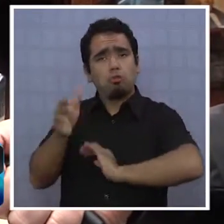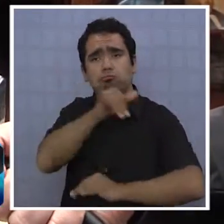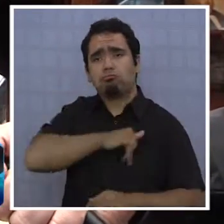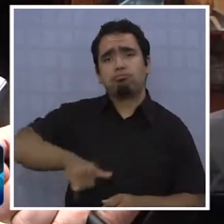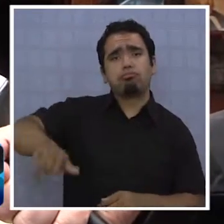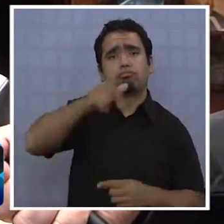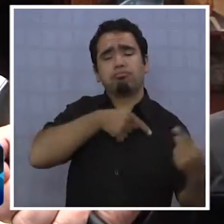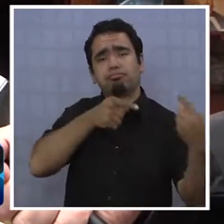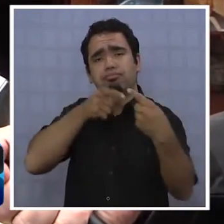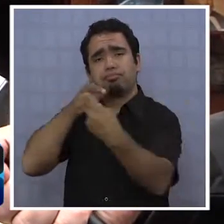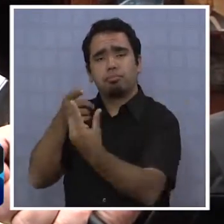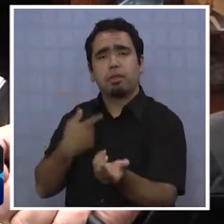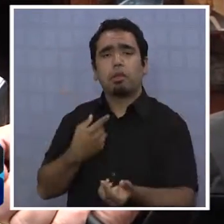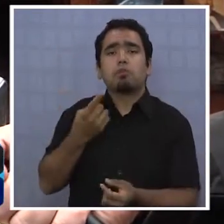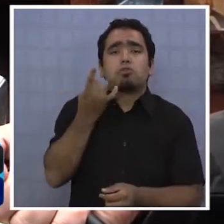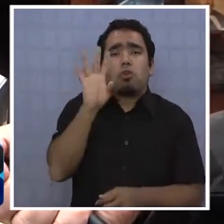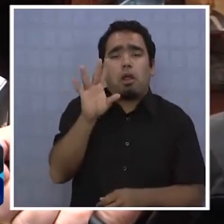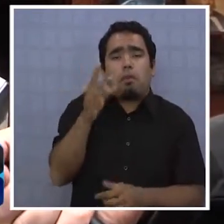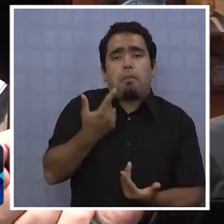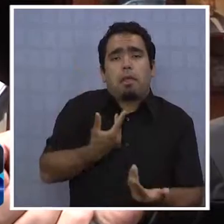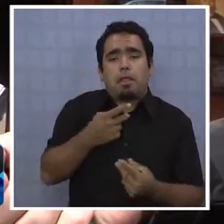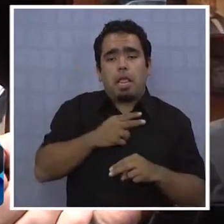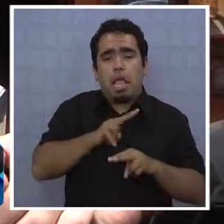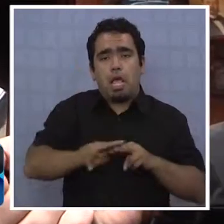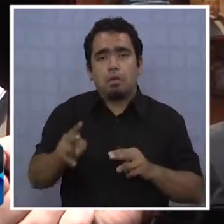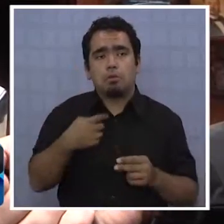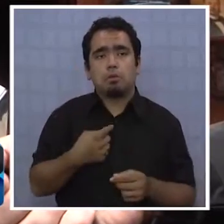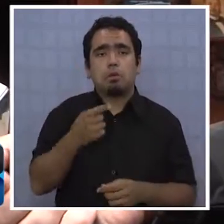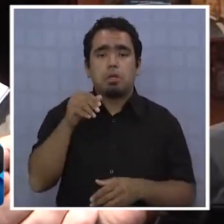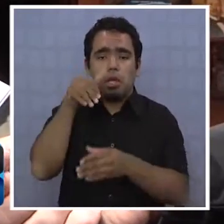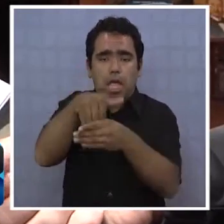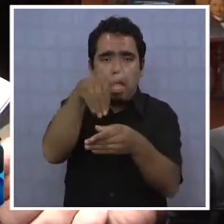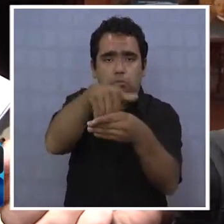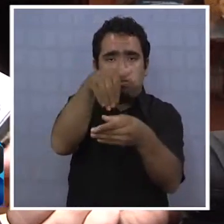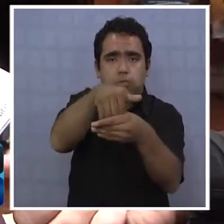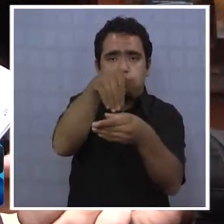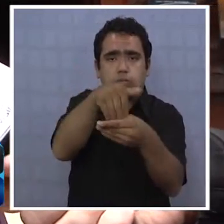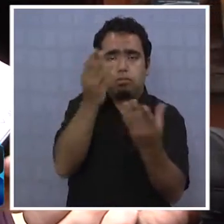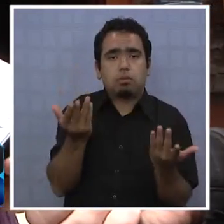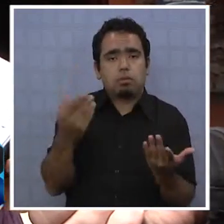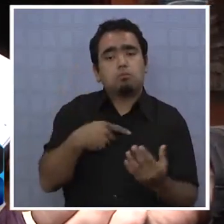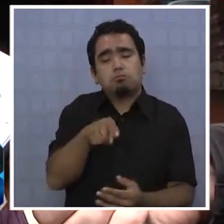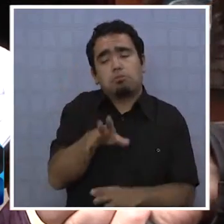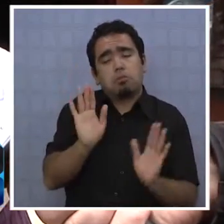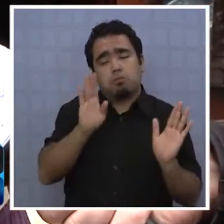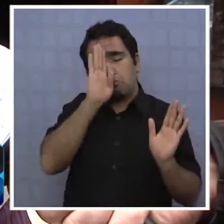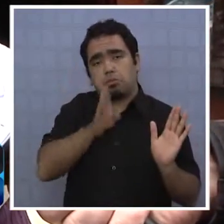Yo creo que cada uno tiene que demostrar lo que es capaz de hacer, nomás. Y se la ganarán las unas.